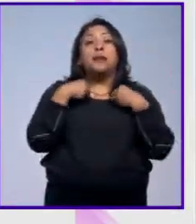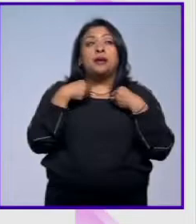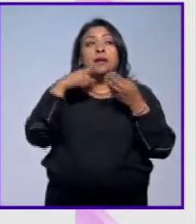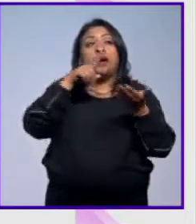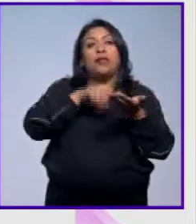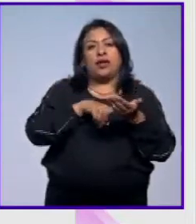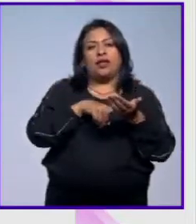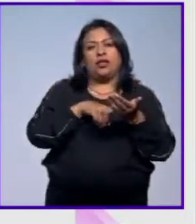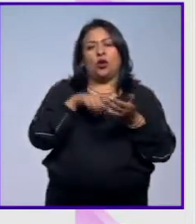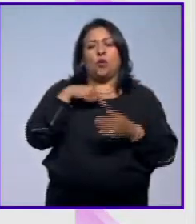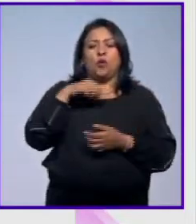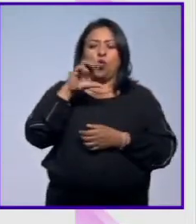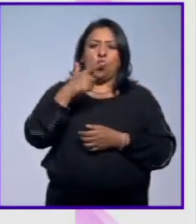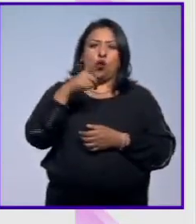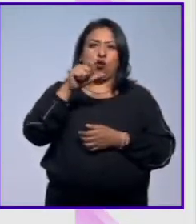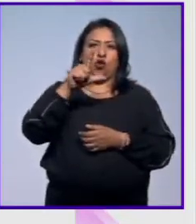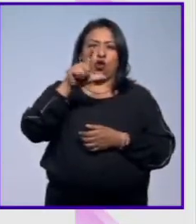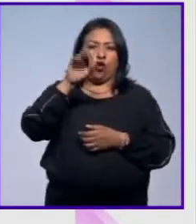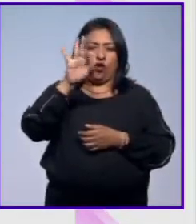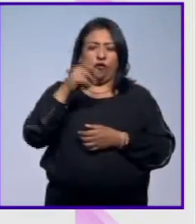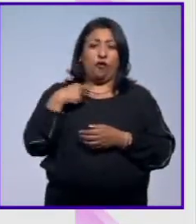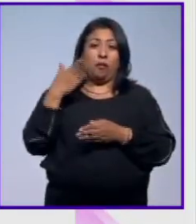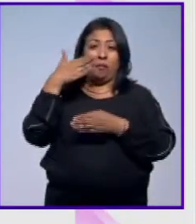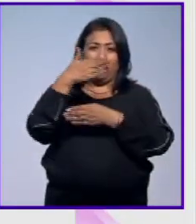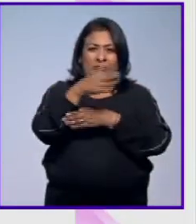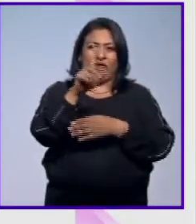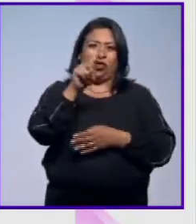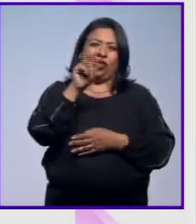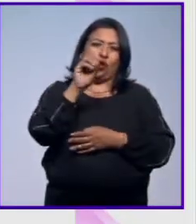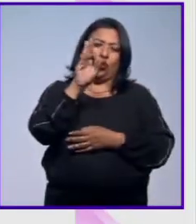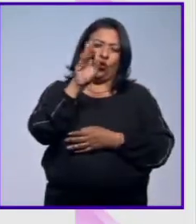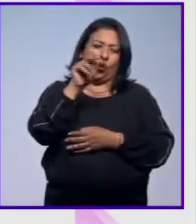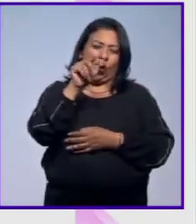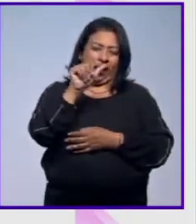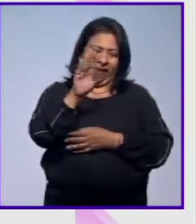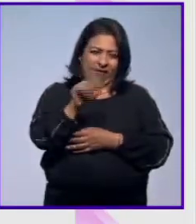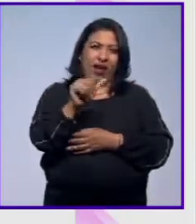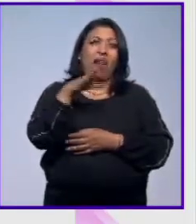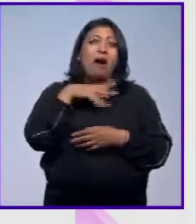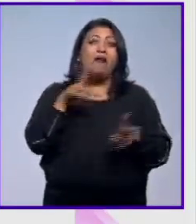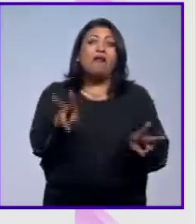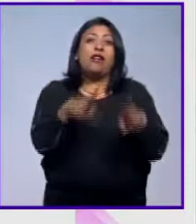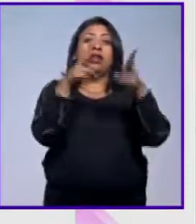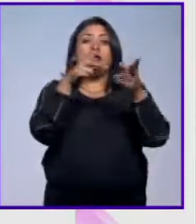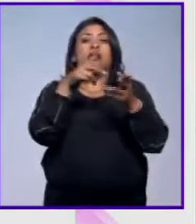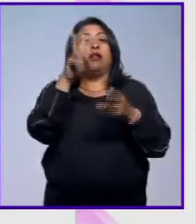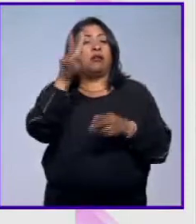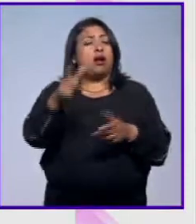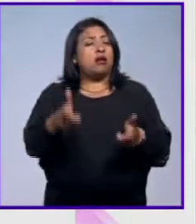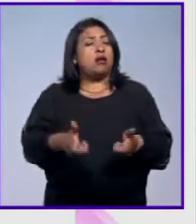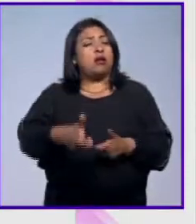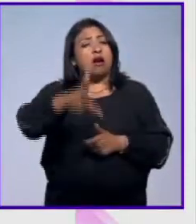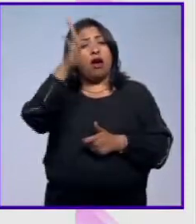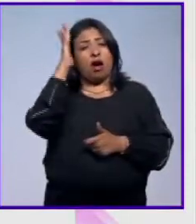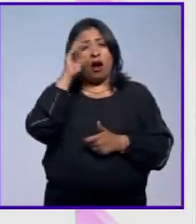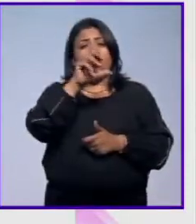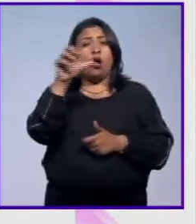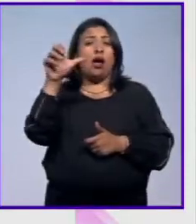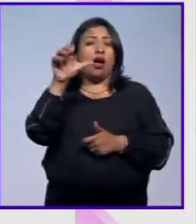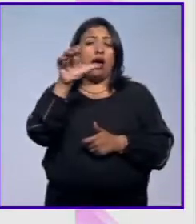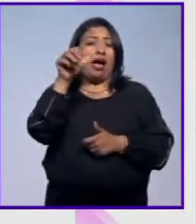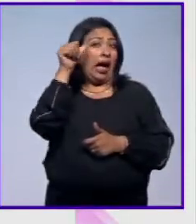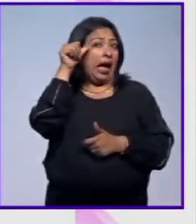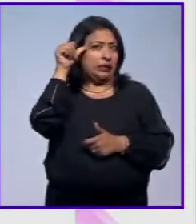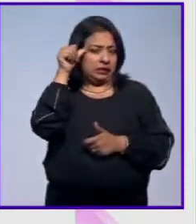reserva del Alto Golfo. La pesca de la totoaba, especie marina que se comercializa en alto costo en el mercado asiático,